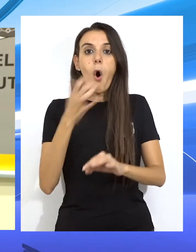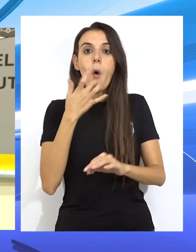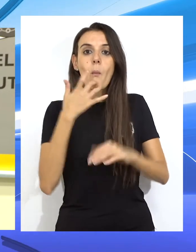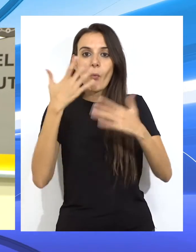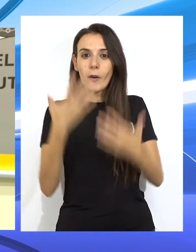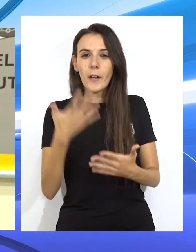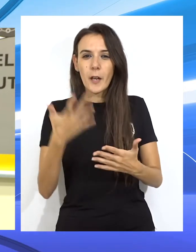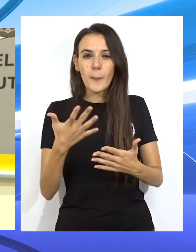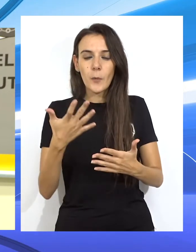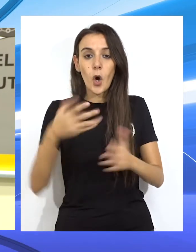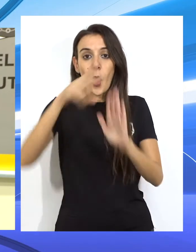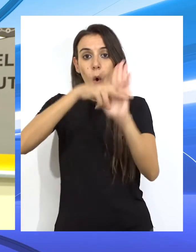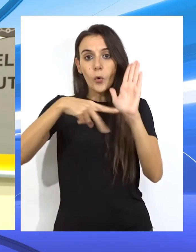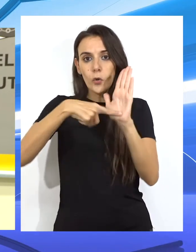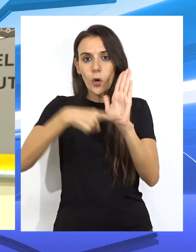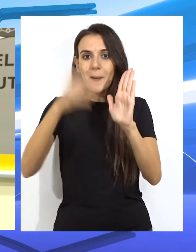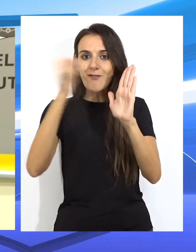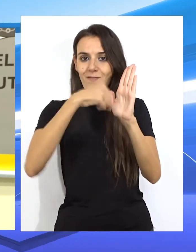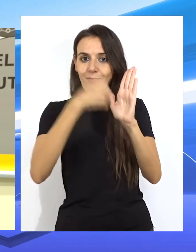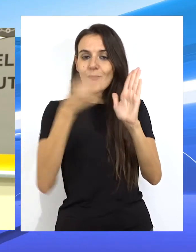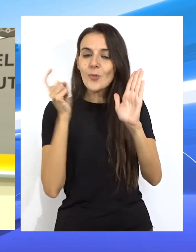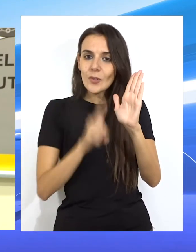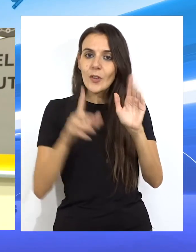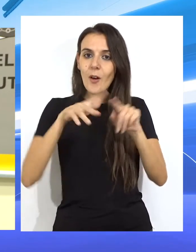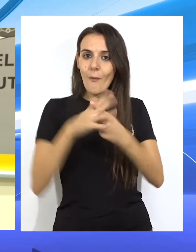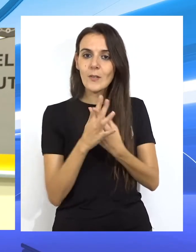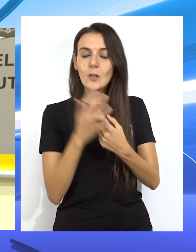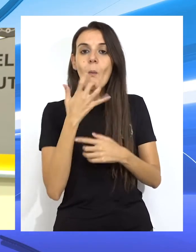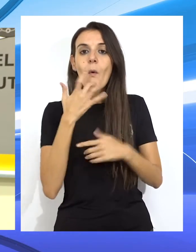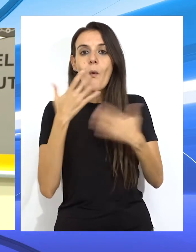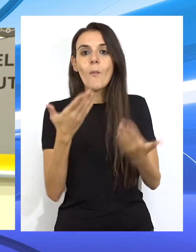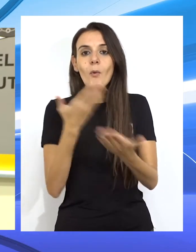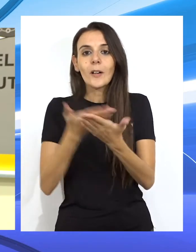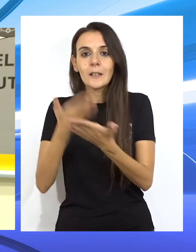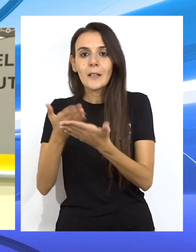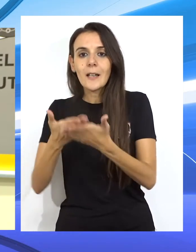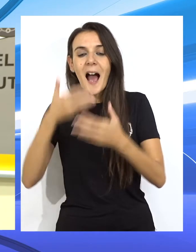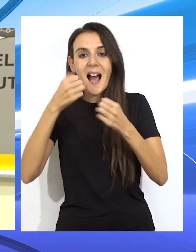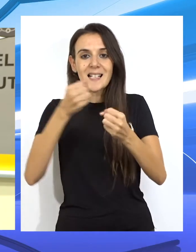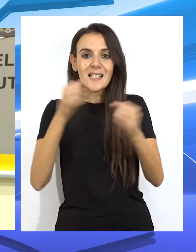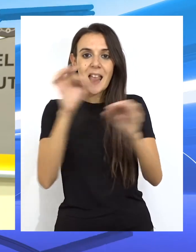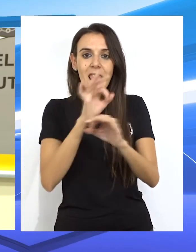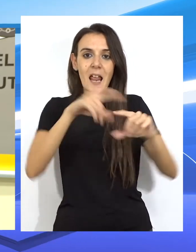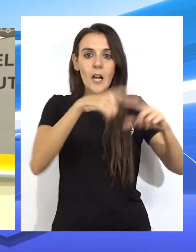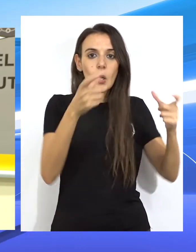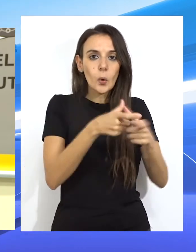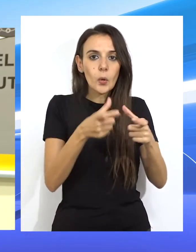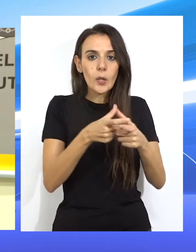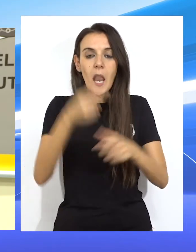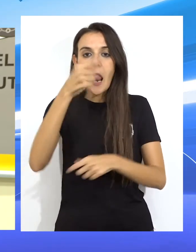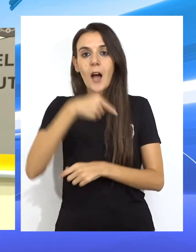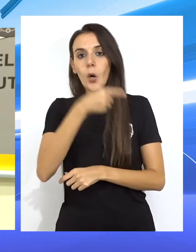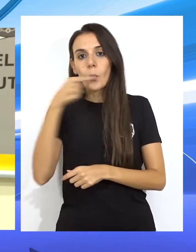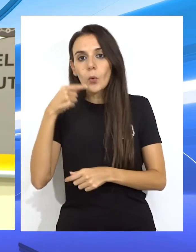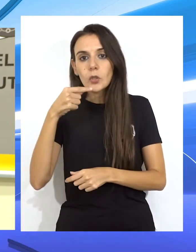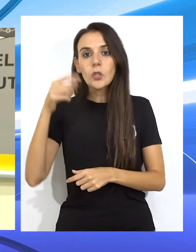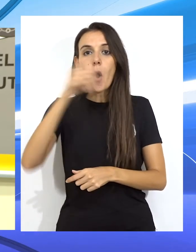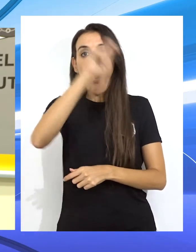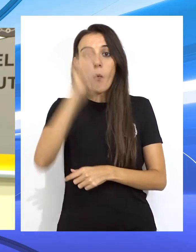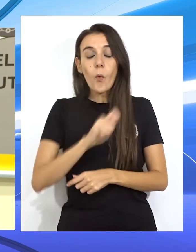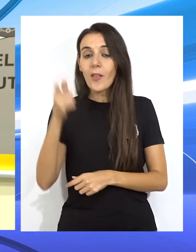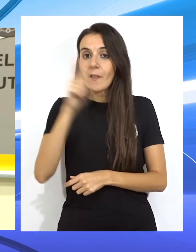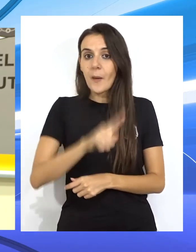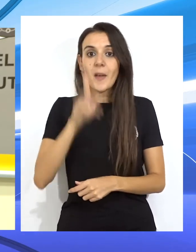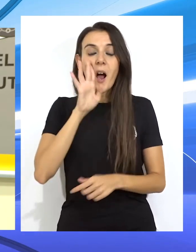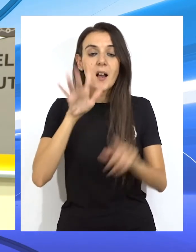intenten saltarse la normativa no declarando, por ejemplo, a sanidad las reuniones, las comuniones o las